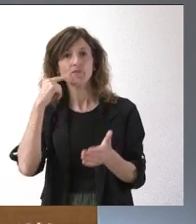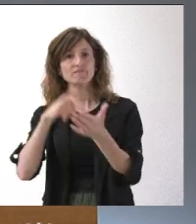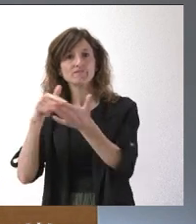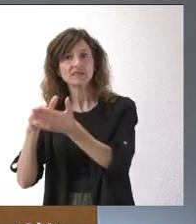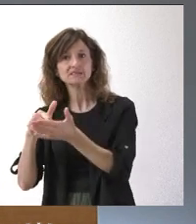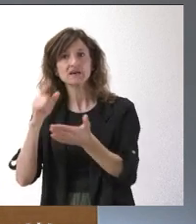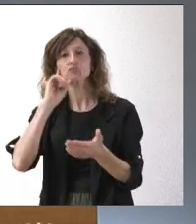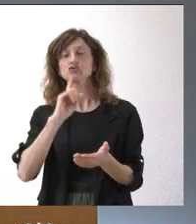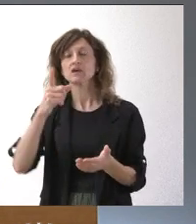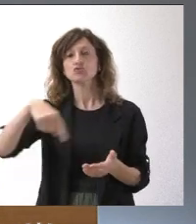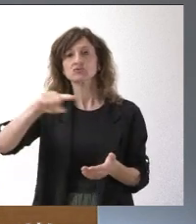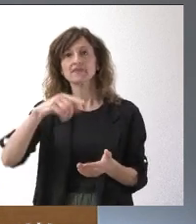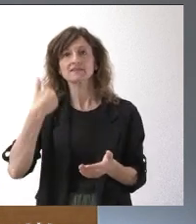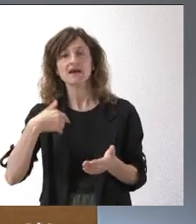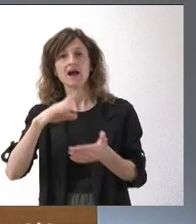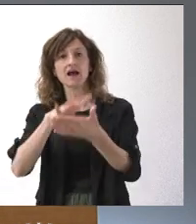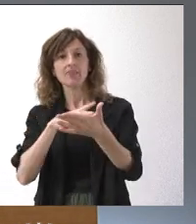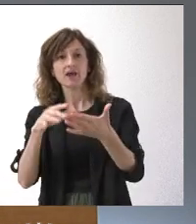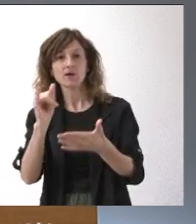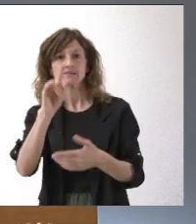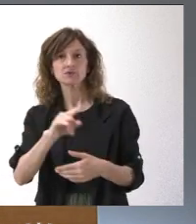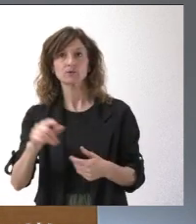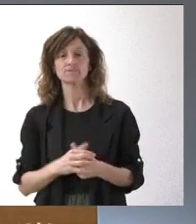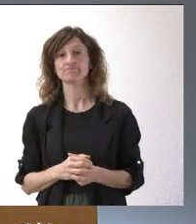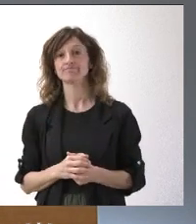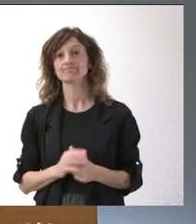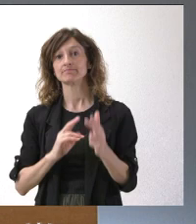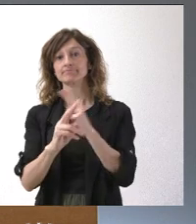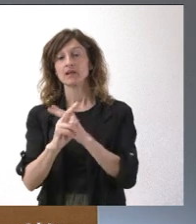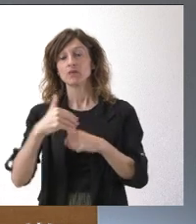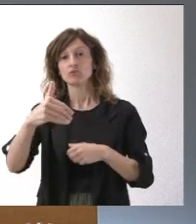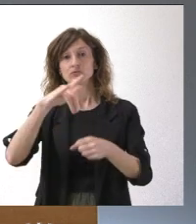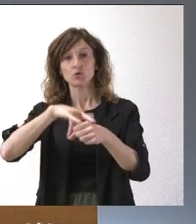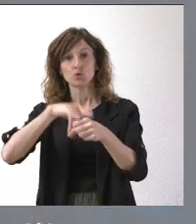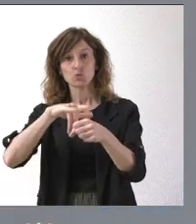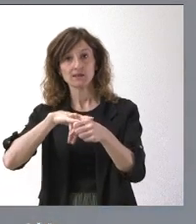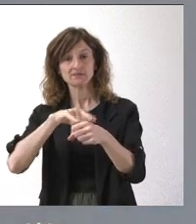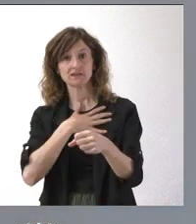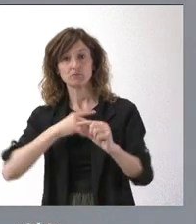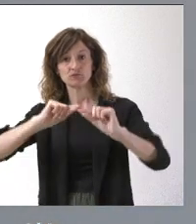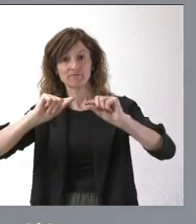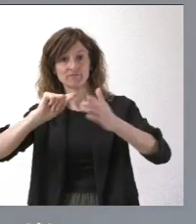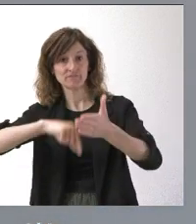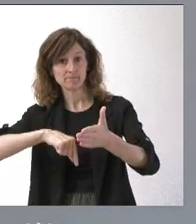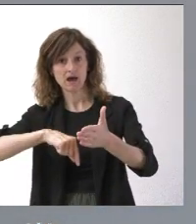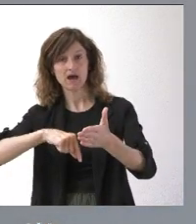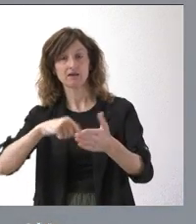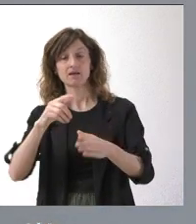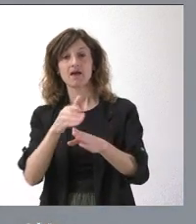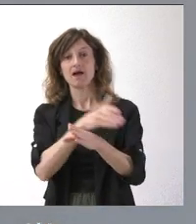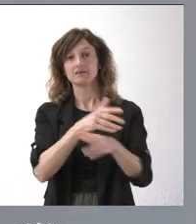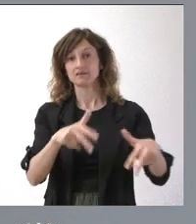No sé si tienen ya algo fijado. La idea es que el próximo lunes se pueda firmar, una vez que ha sido autorizado